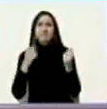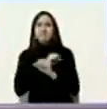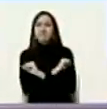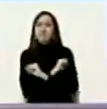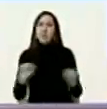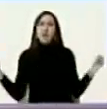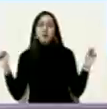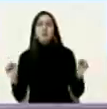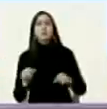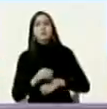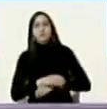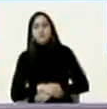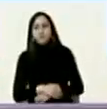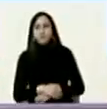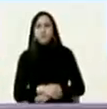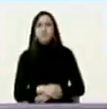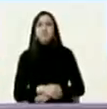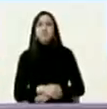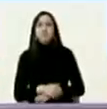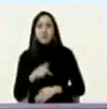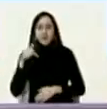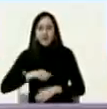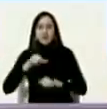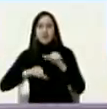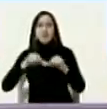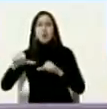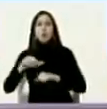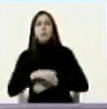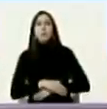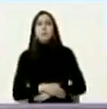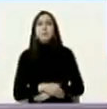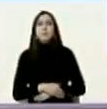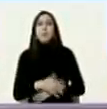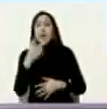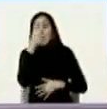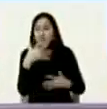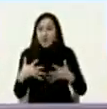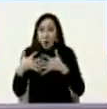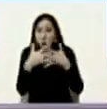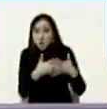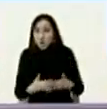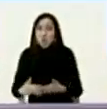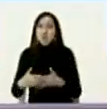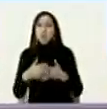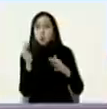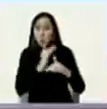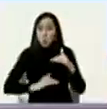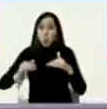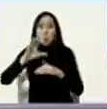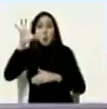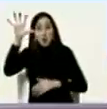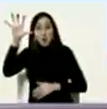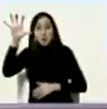estadounidense se tiene que acabar en el siglo XXI Estados Unidos será siempre una gran potencia